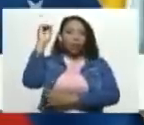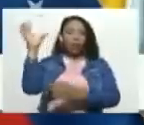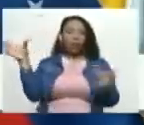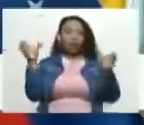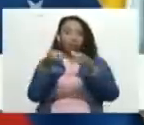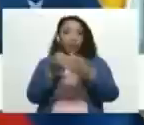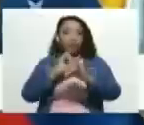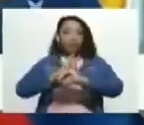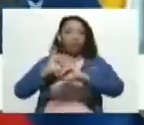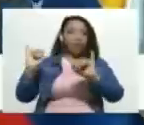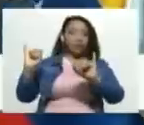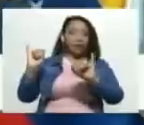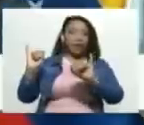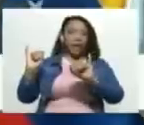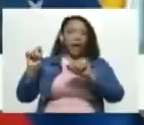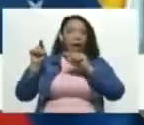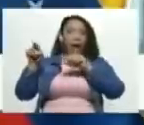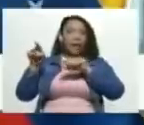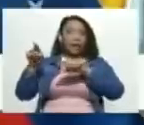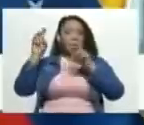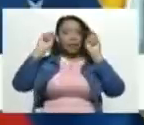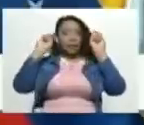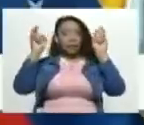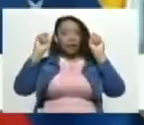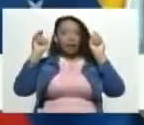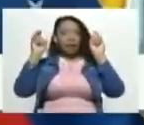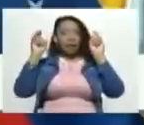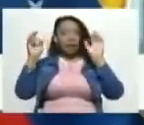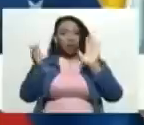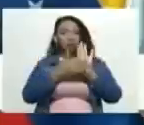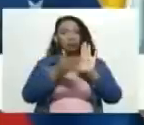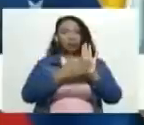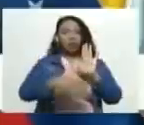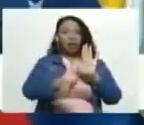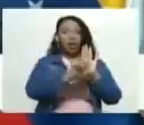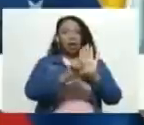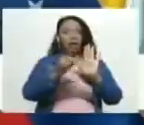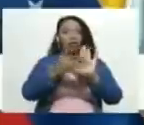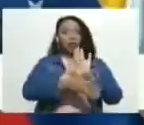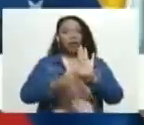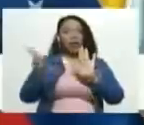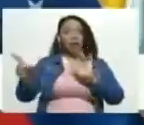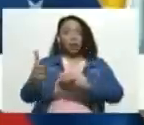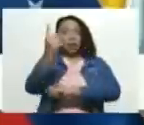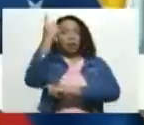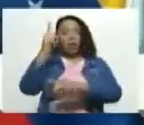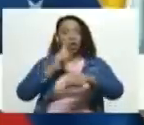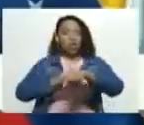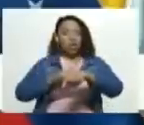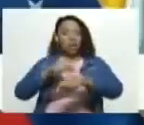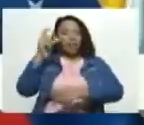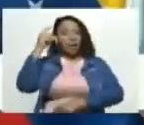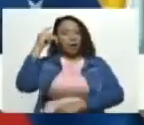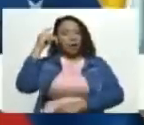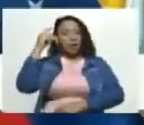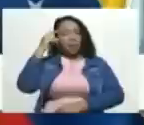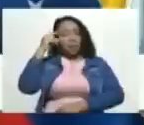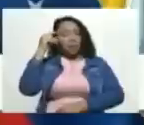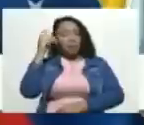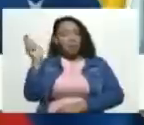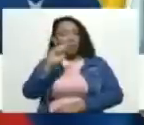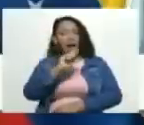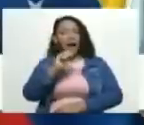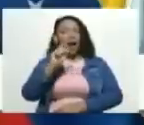unos sujetos al margen de la ley, en los primeros días del mes de enero, se